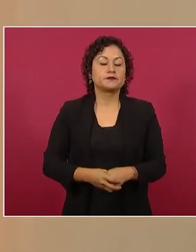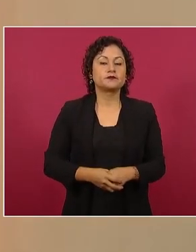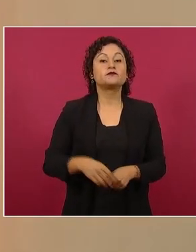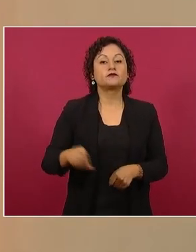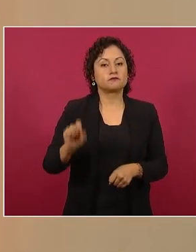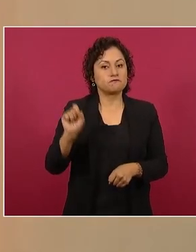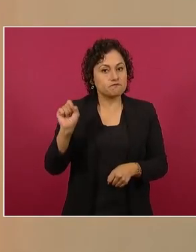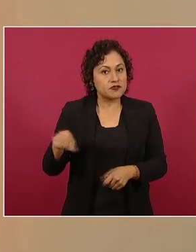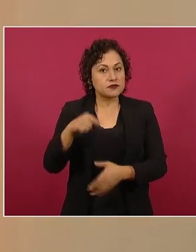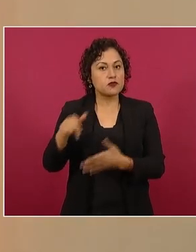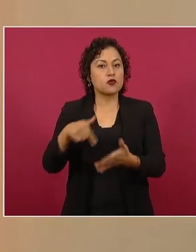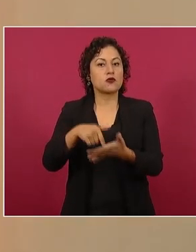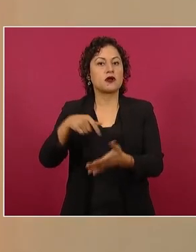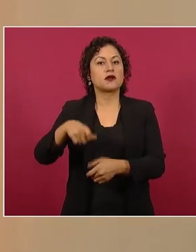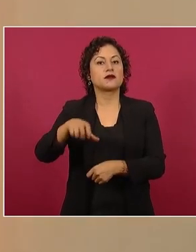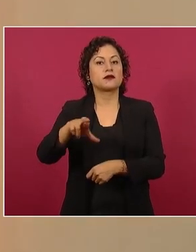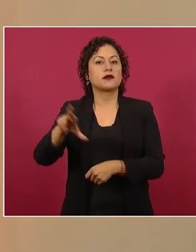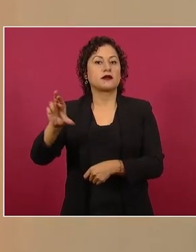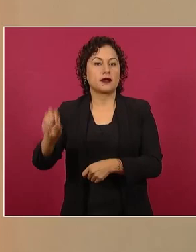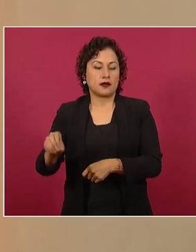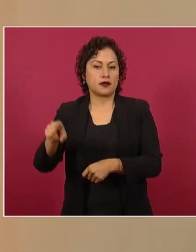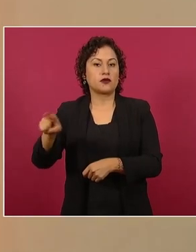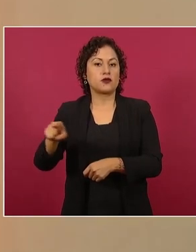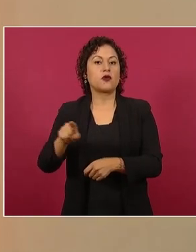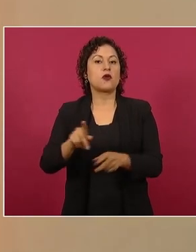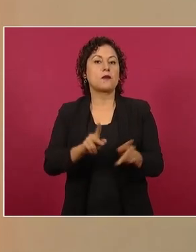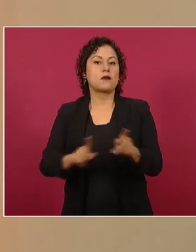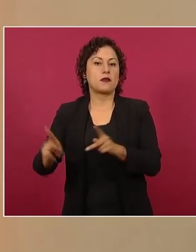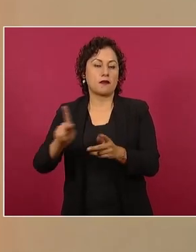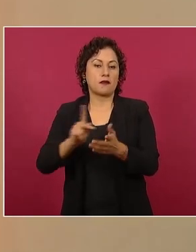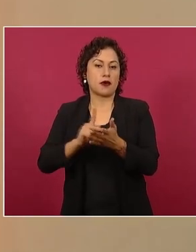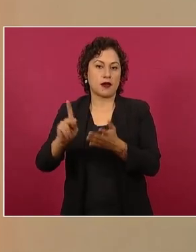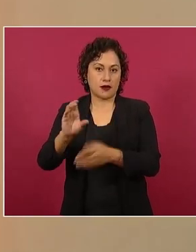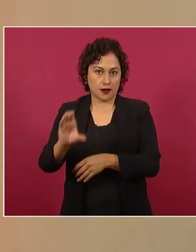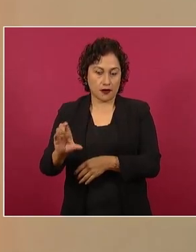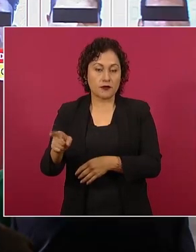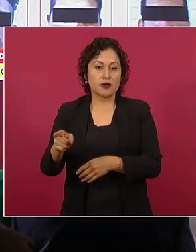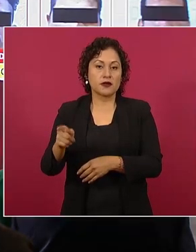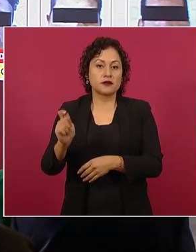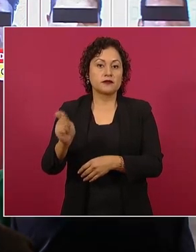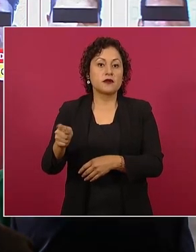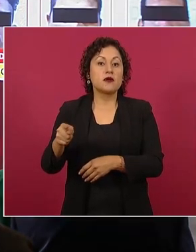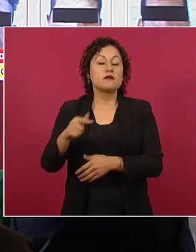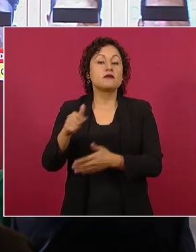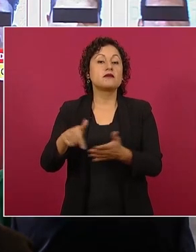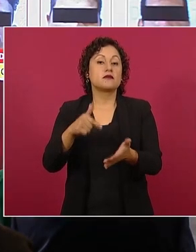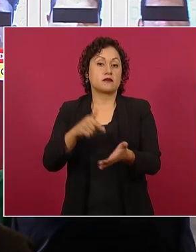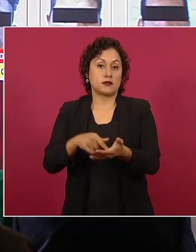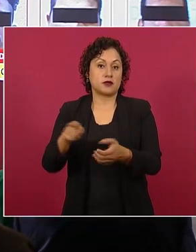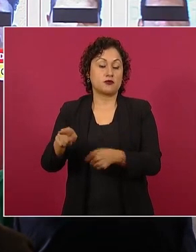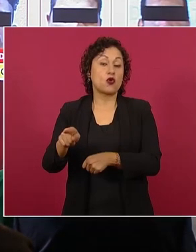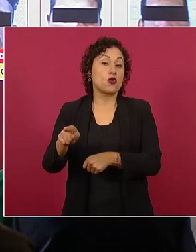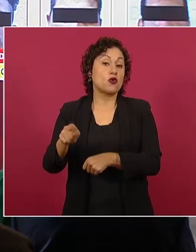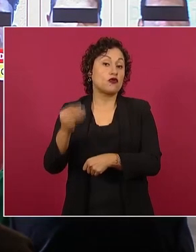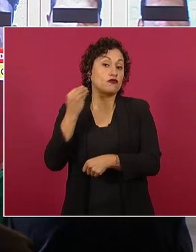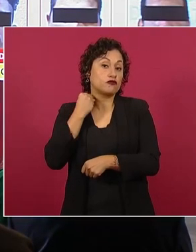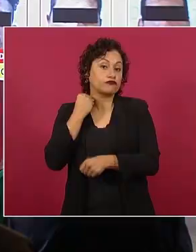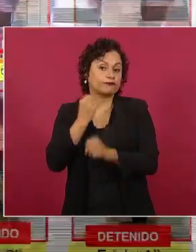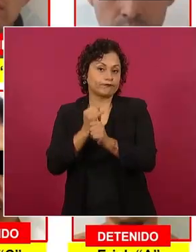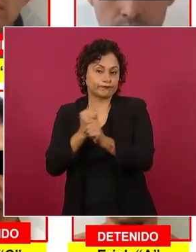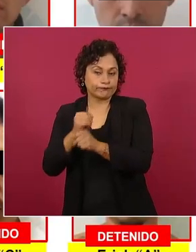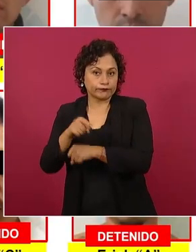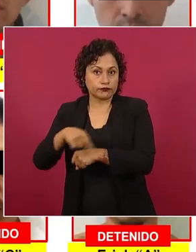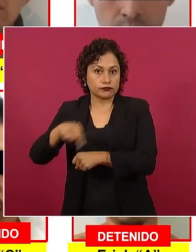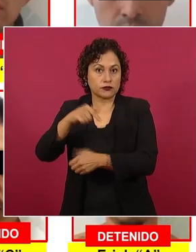Roo, en Solidaridad Playa del Carmen, la Fiscalía Local, en colaboración con Sedena, Semar,